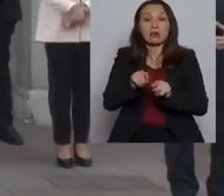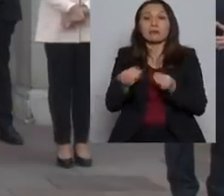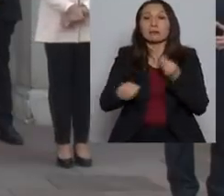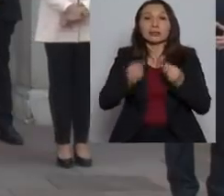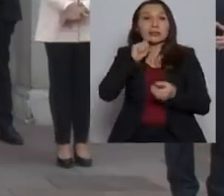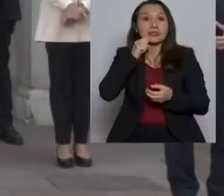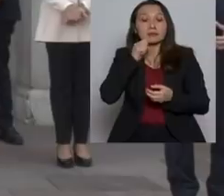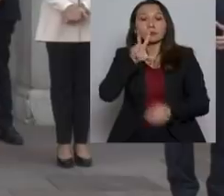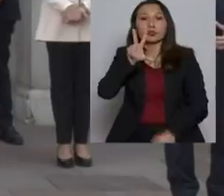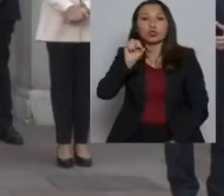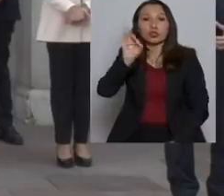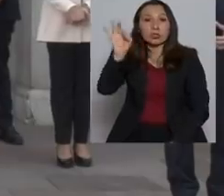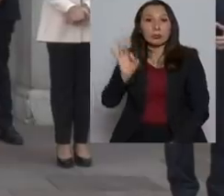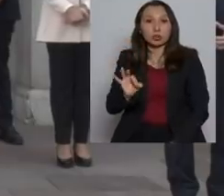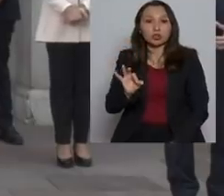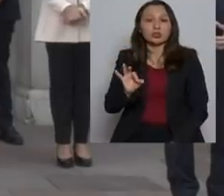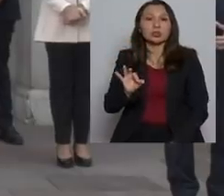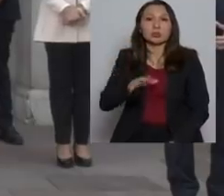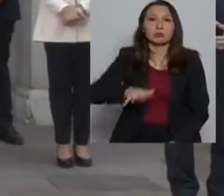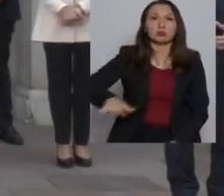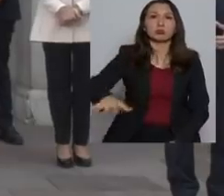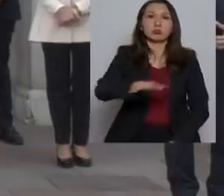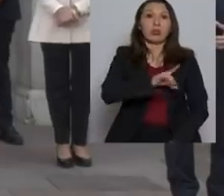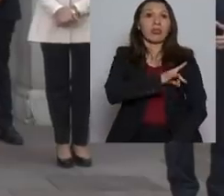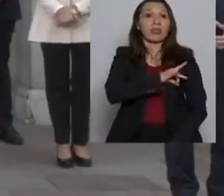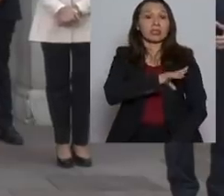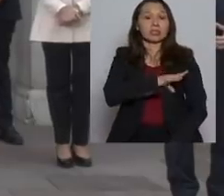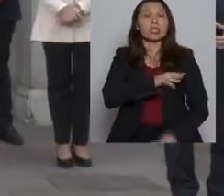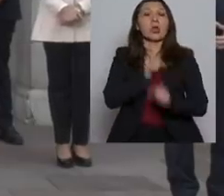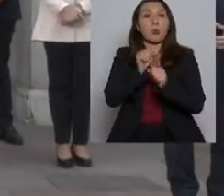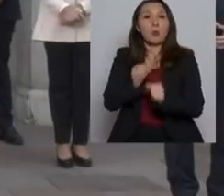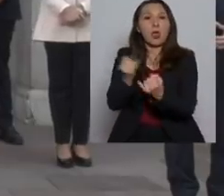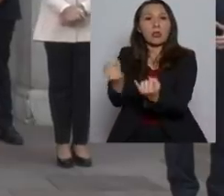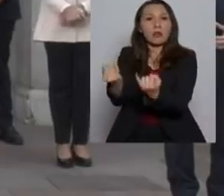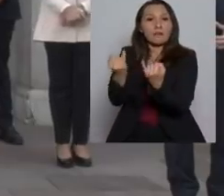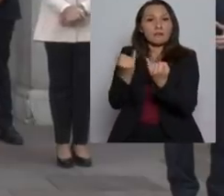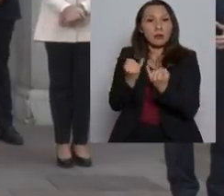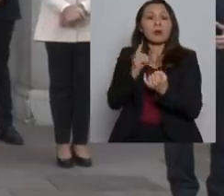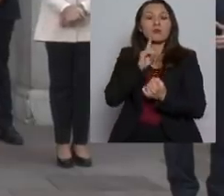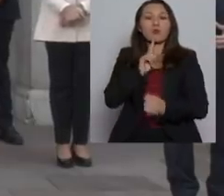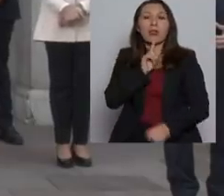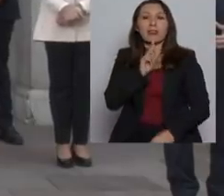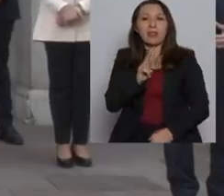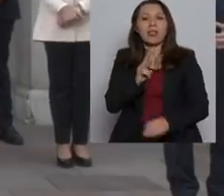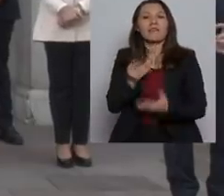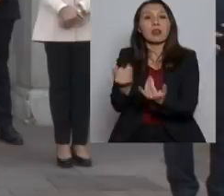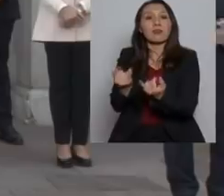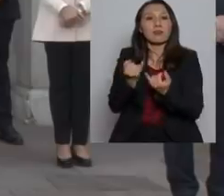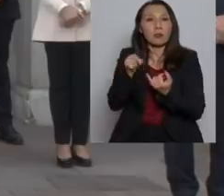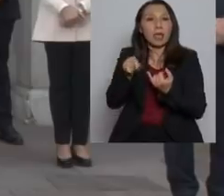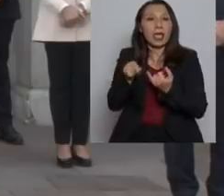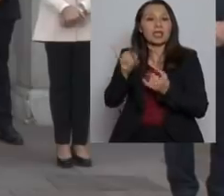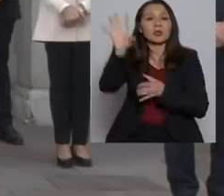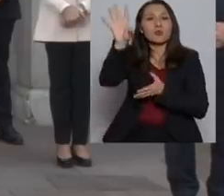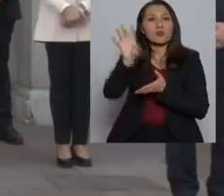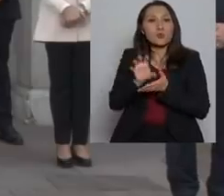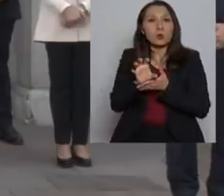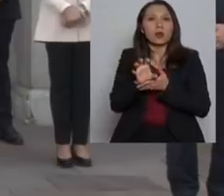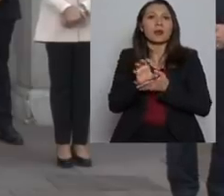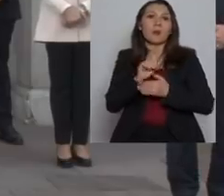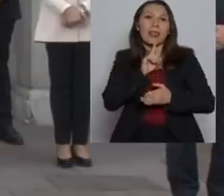menos el 80% de la población en Chile va a poder también tener un acceso a esta señal.